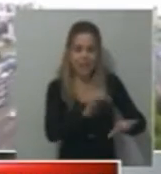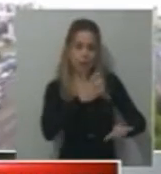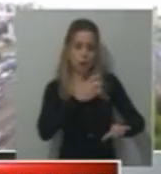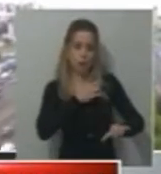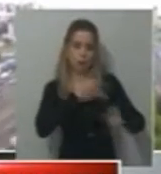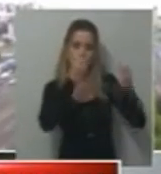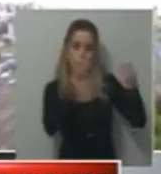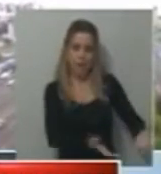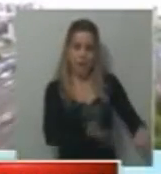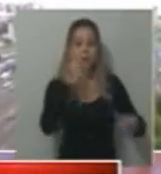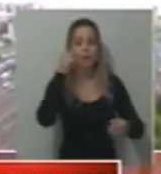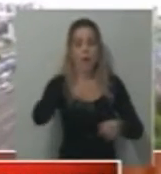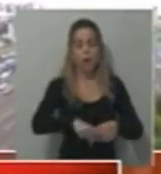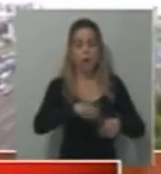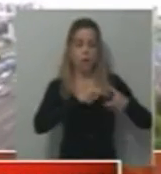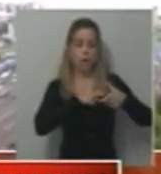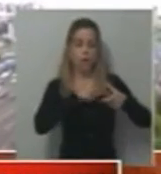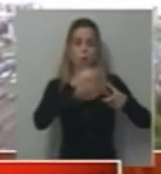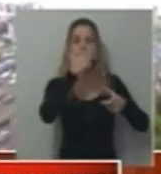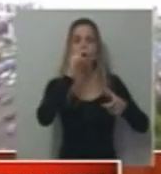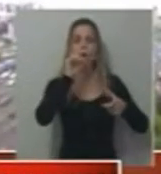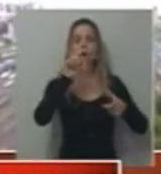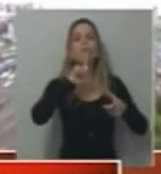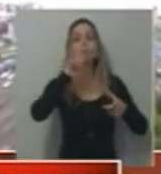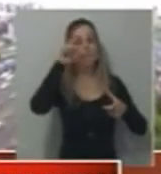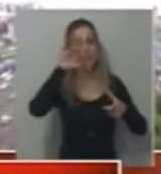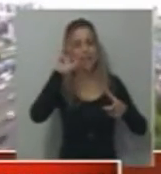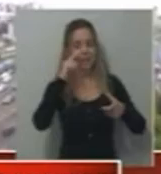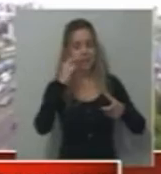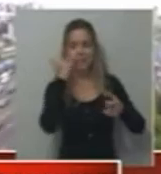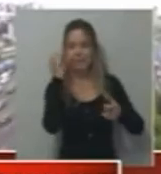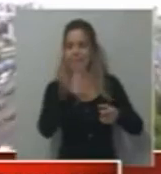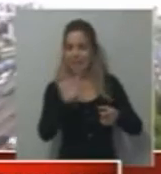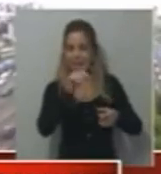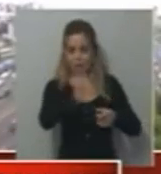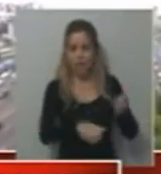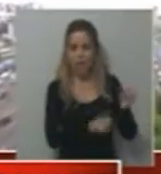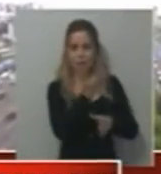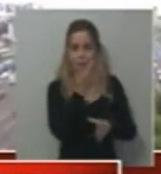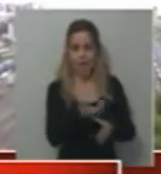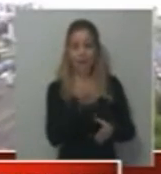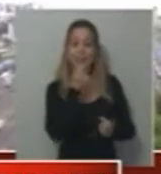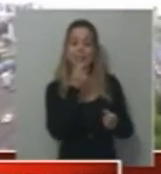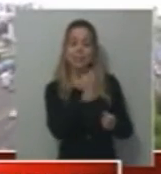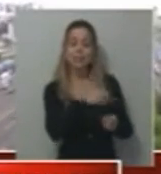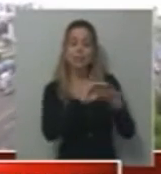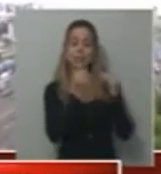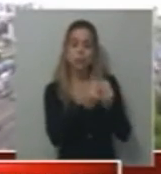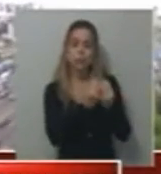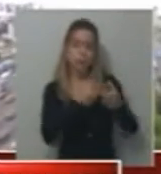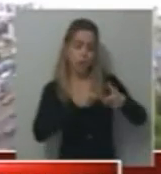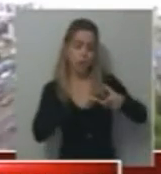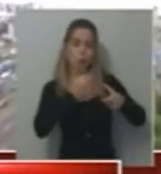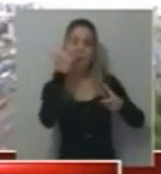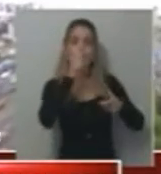retirar el holter? Me dicen, o ya se lo retiraron, no va a ser ahora en cuestión de minutos. Doctor, si sale todo bien, de acuerdo al resultado va a ser el